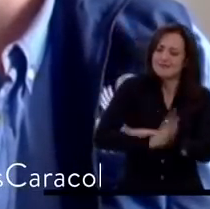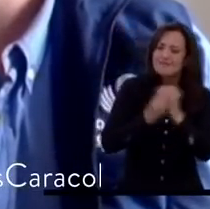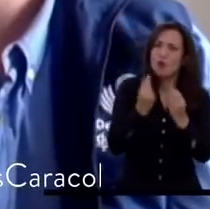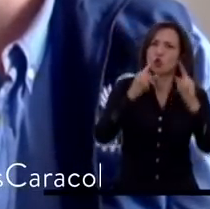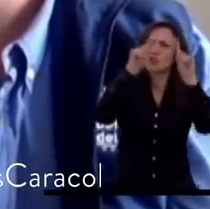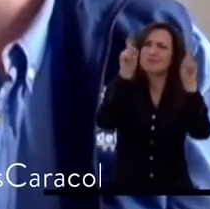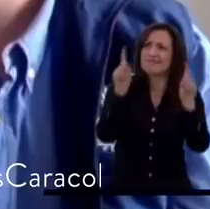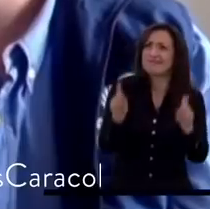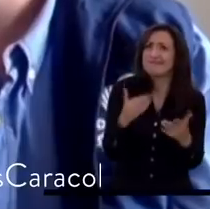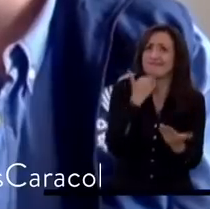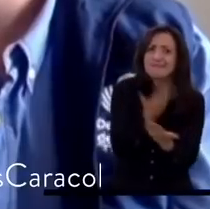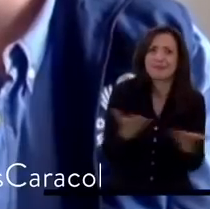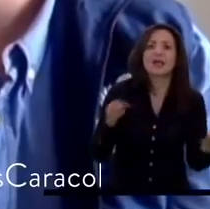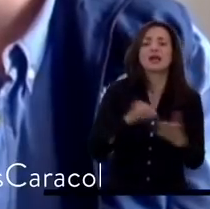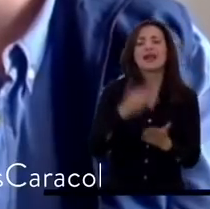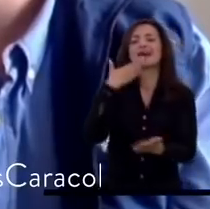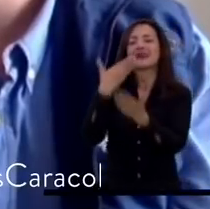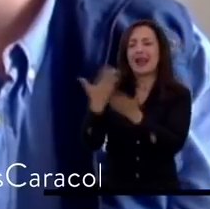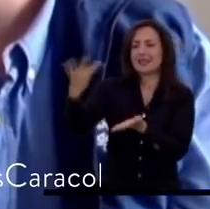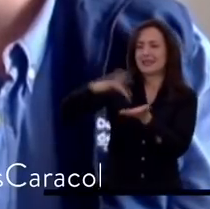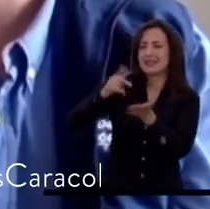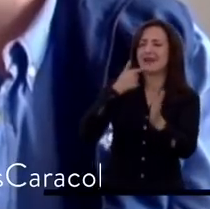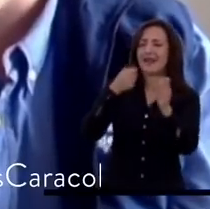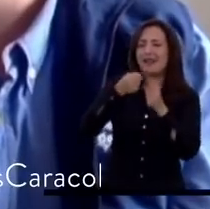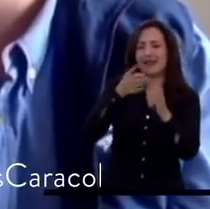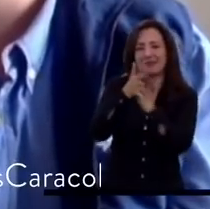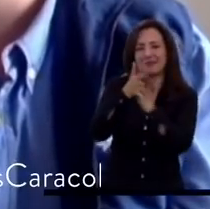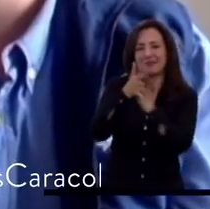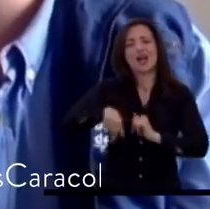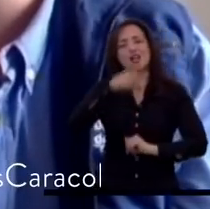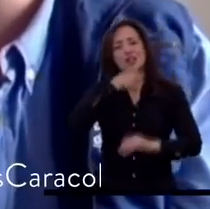gracias director por acompañarnos en Noticias Caracol. A ustedes, muchas gracias.